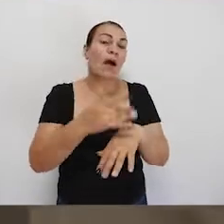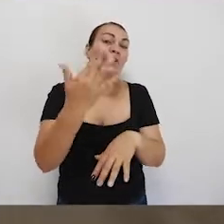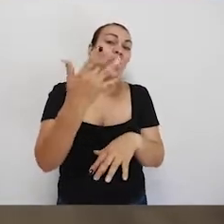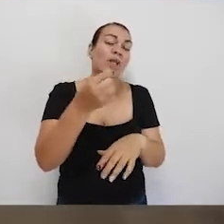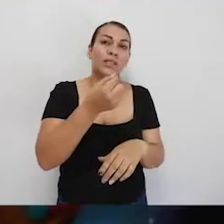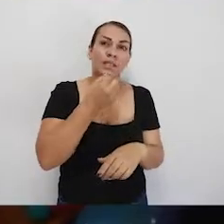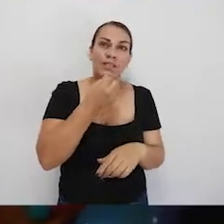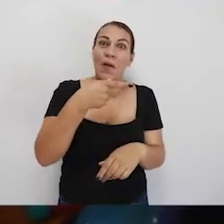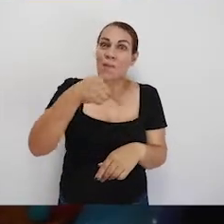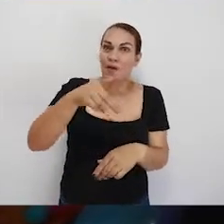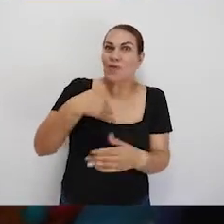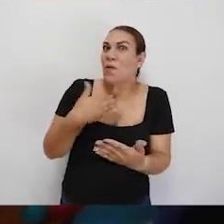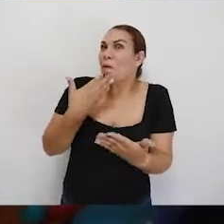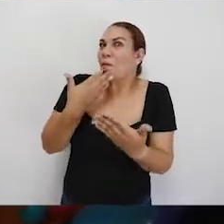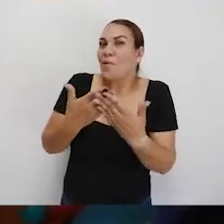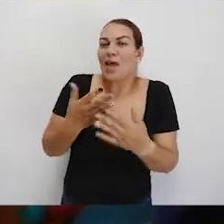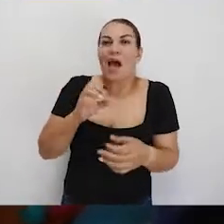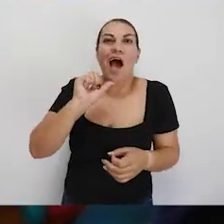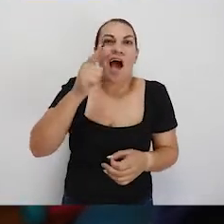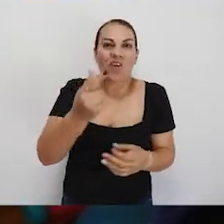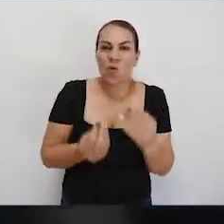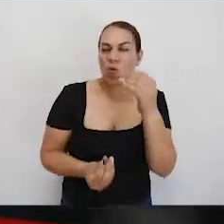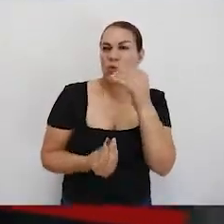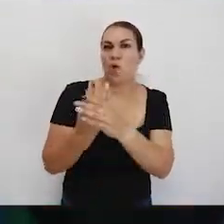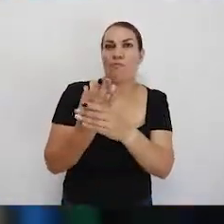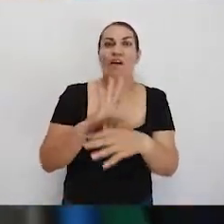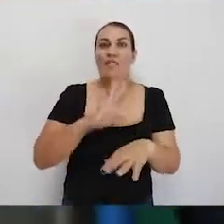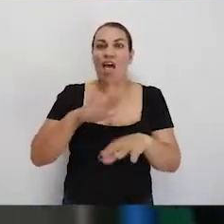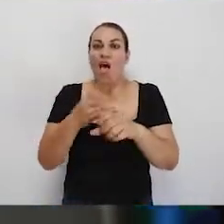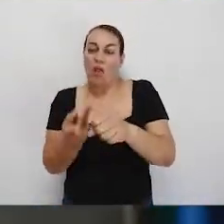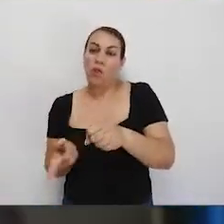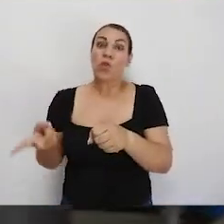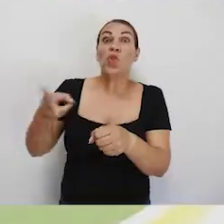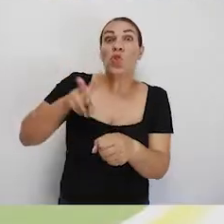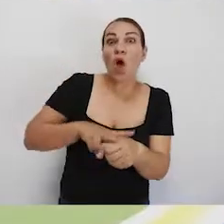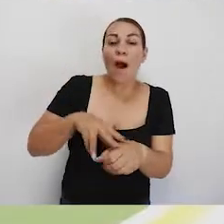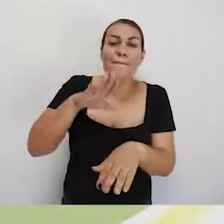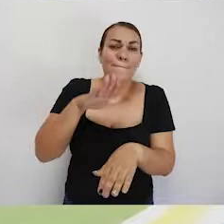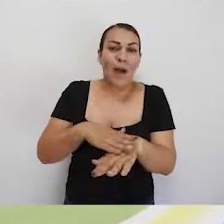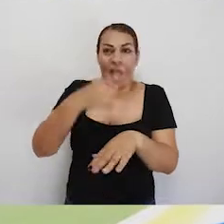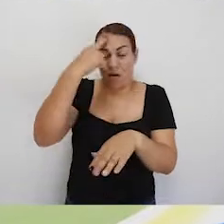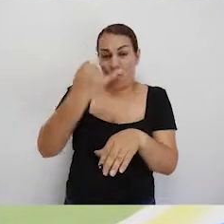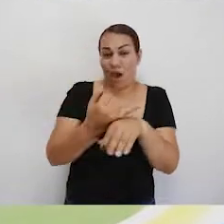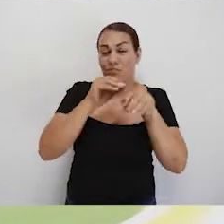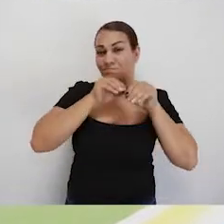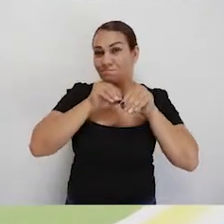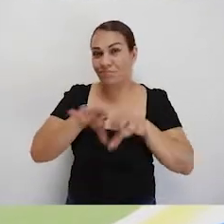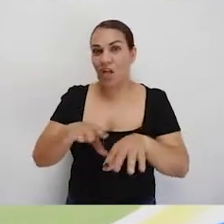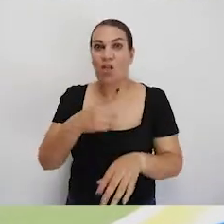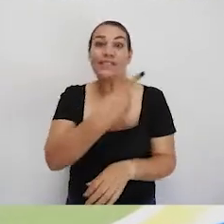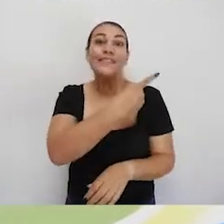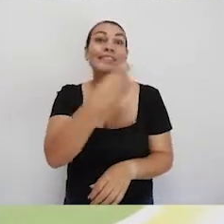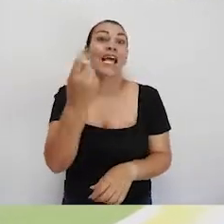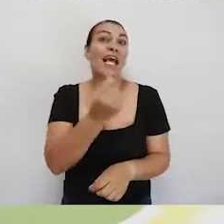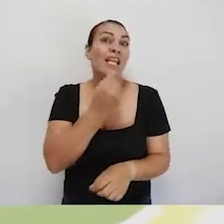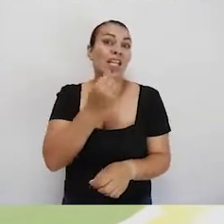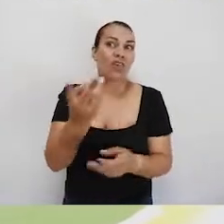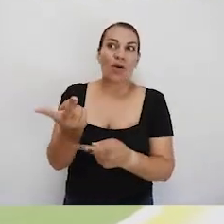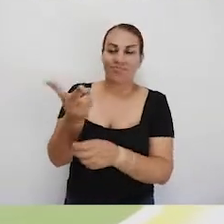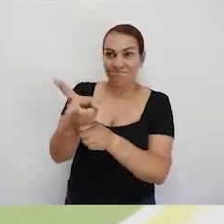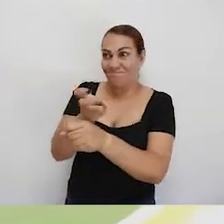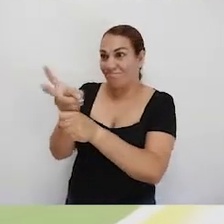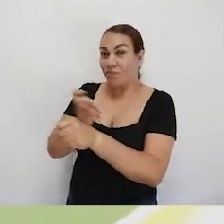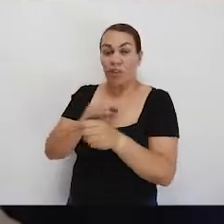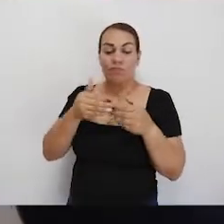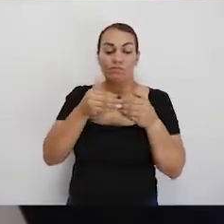atendemos a 50 niños. Pero les tengo una muy buena noticia, que vamos a duplicar su capacidad. Es decir, vamos a atender a